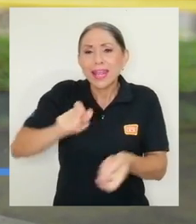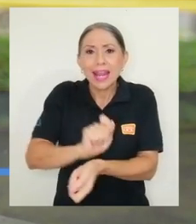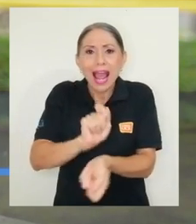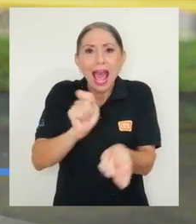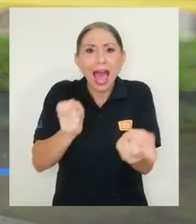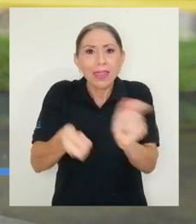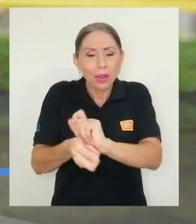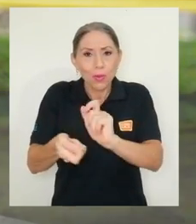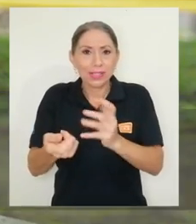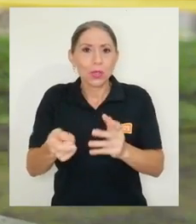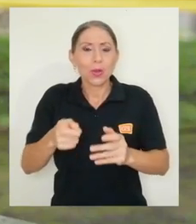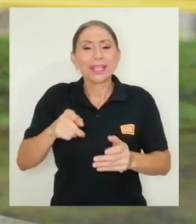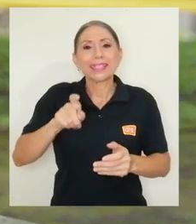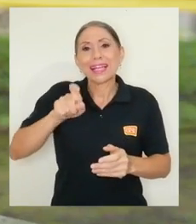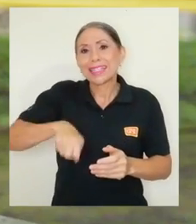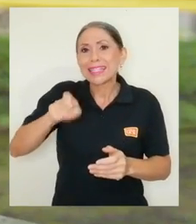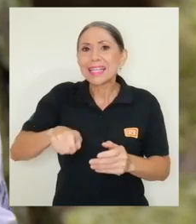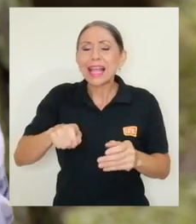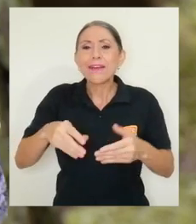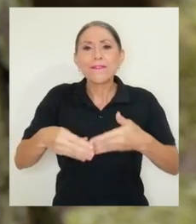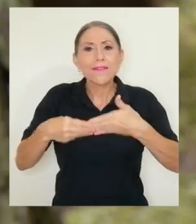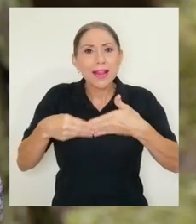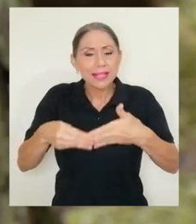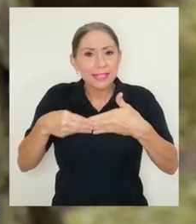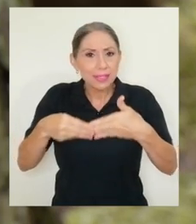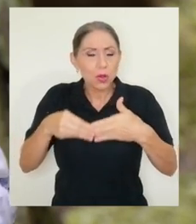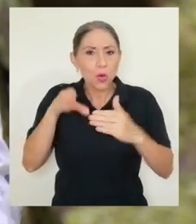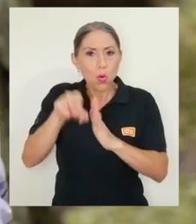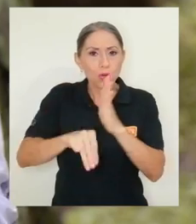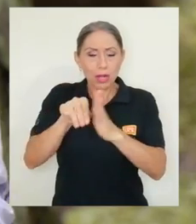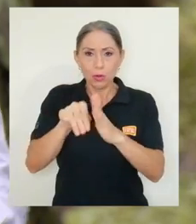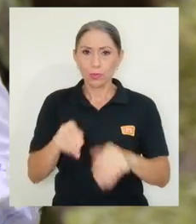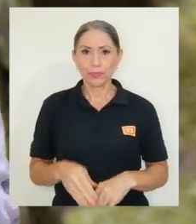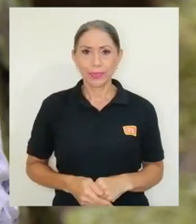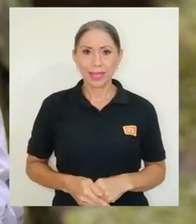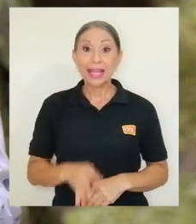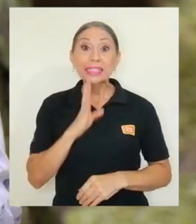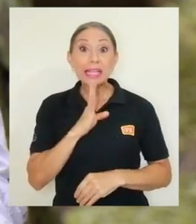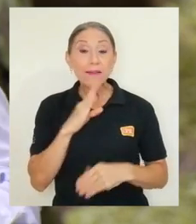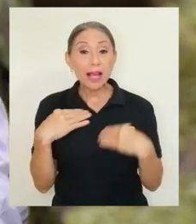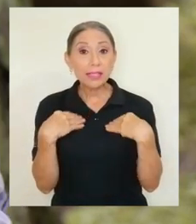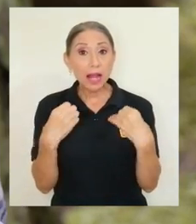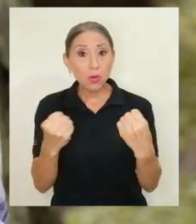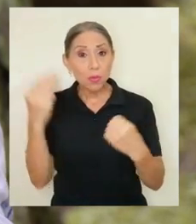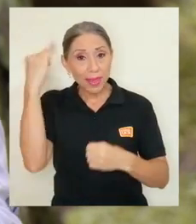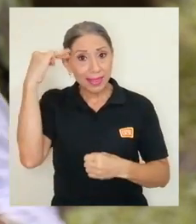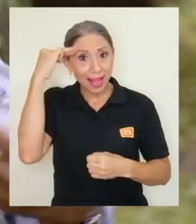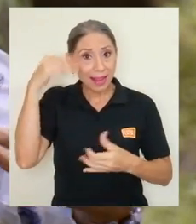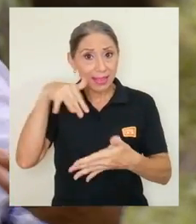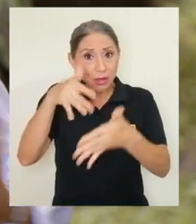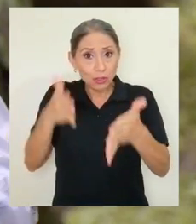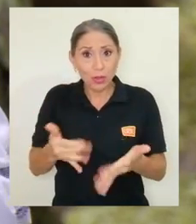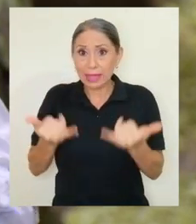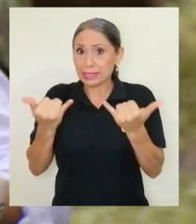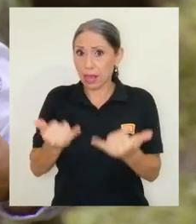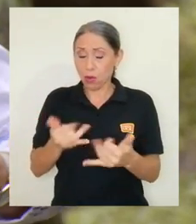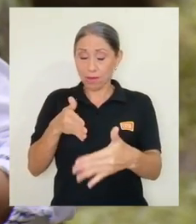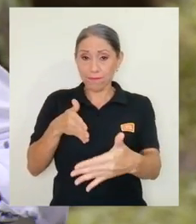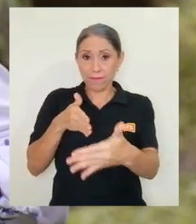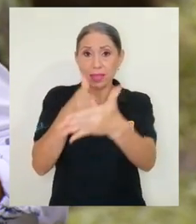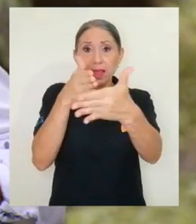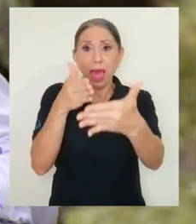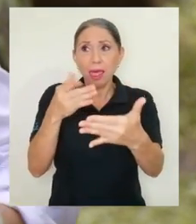requieren una flexibilización en el currículum. Se habla mucho de la salud mental de nuestros estudiantes que se ha visto golpeada por este,